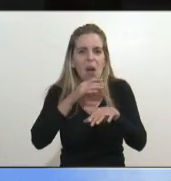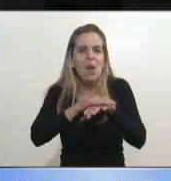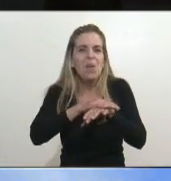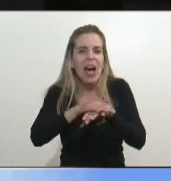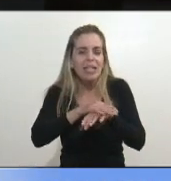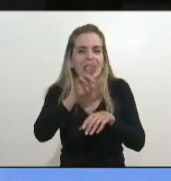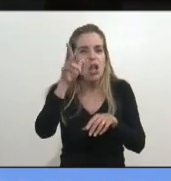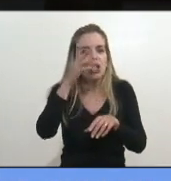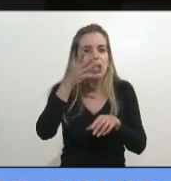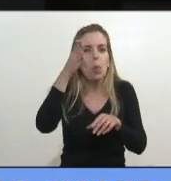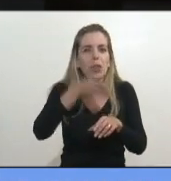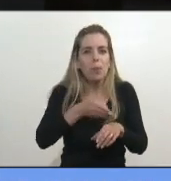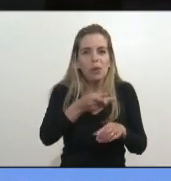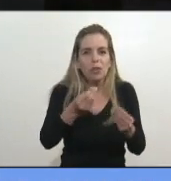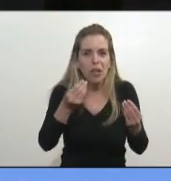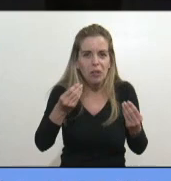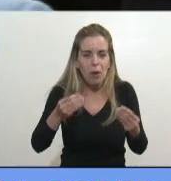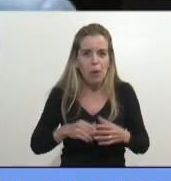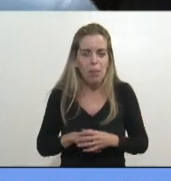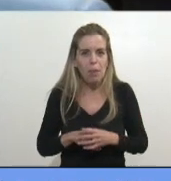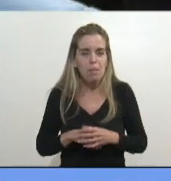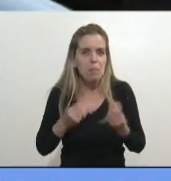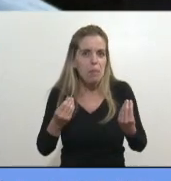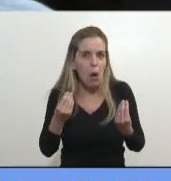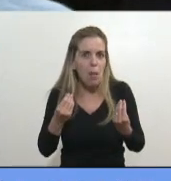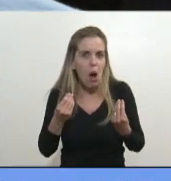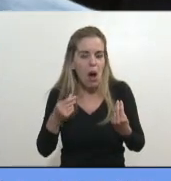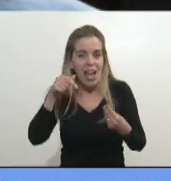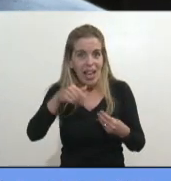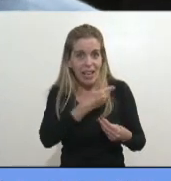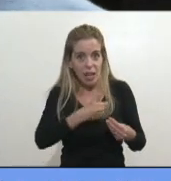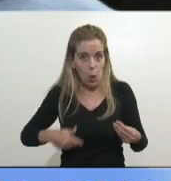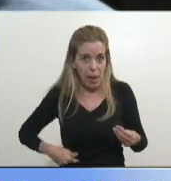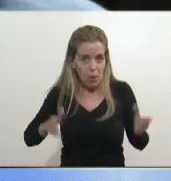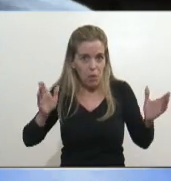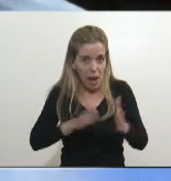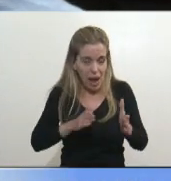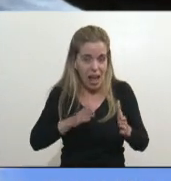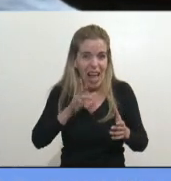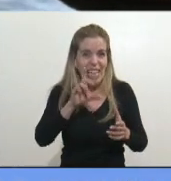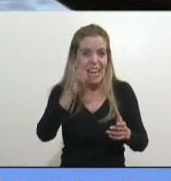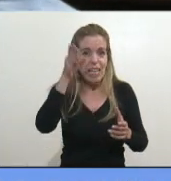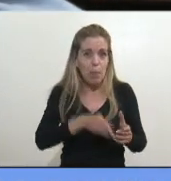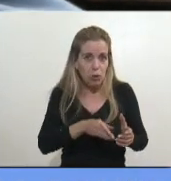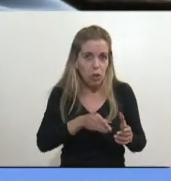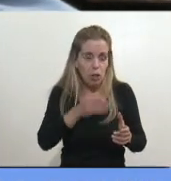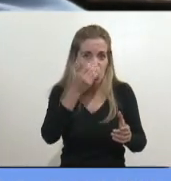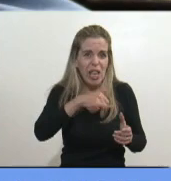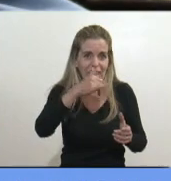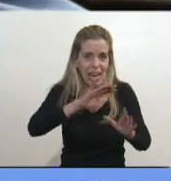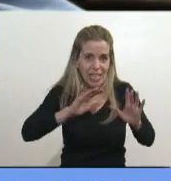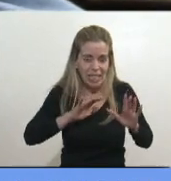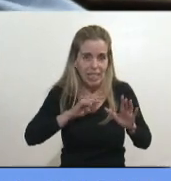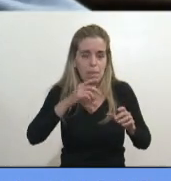84%, ahora, ¿cómo hizo este gobierno para bajar en un mes la tasa al 30%? Claro, los